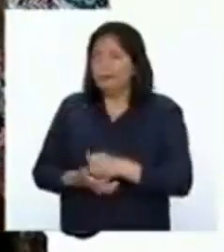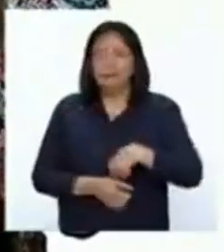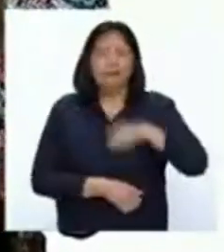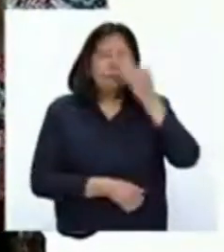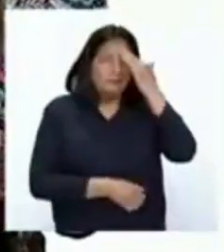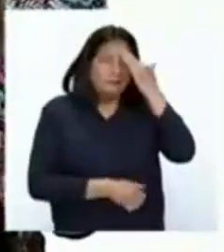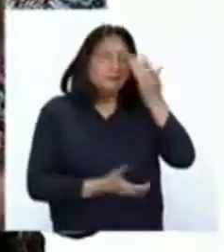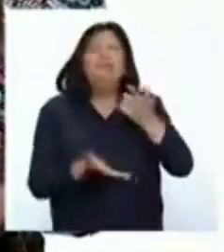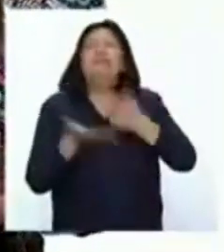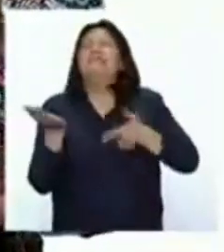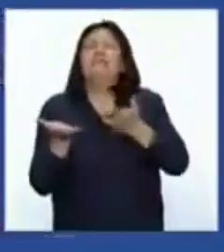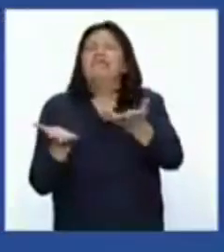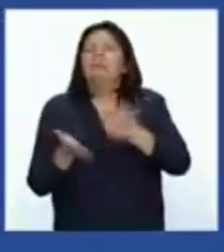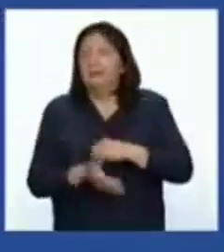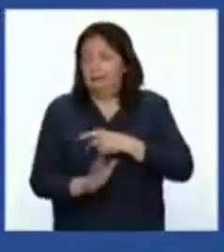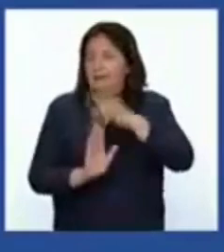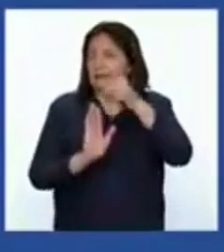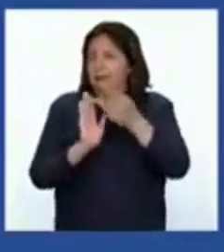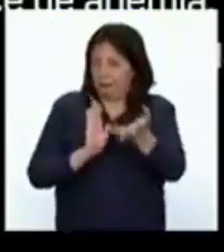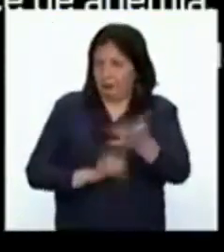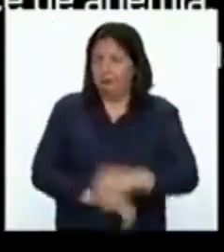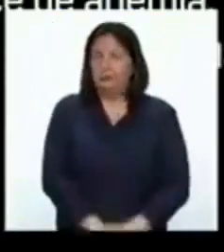conocer de qué se trata este proyecto.